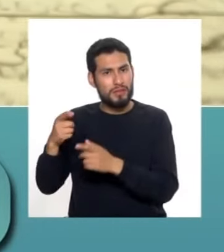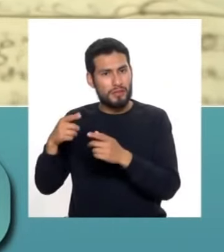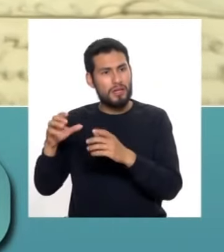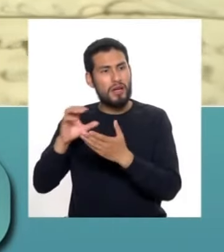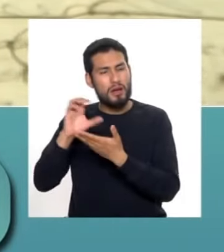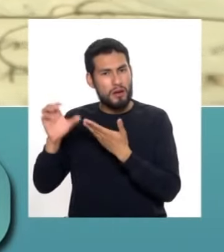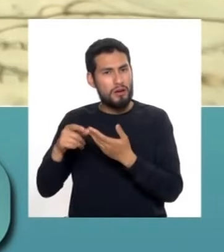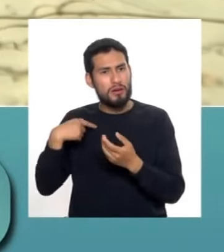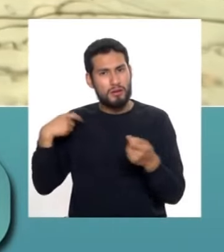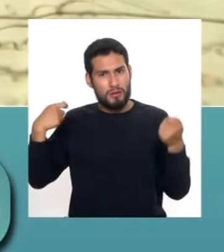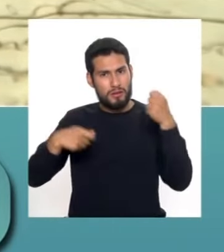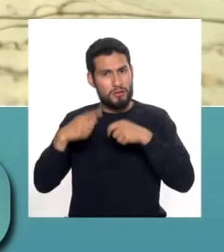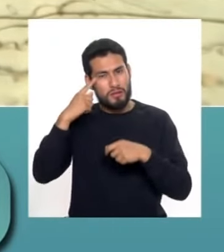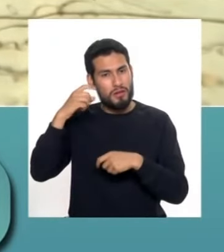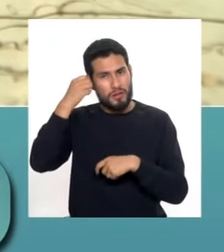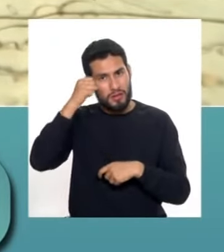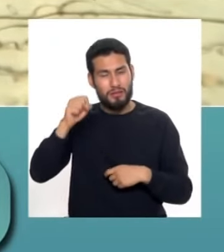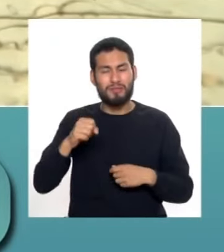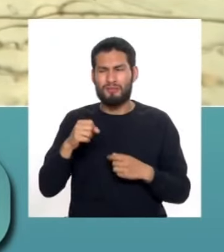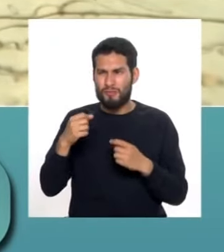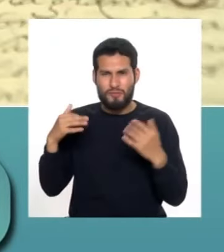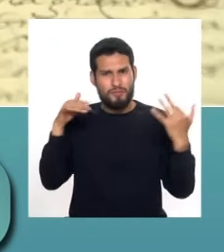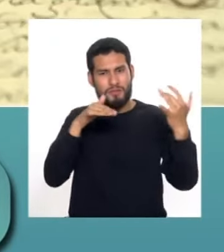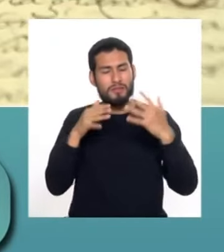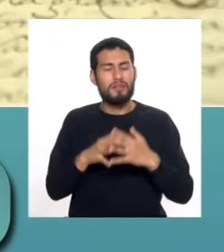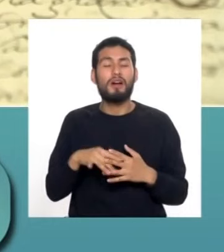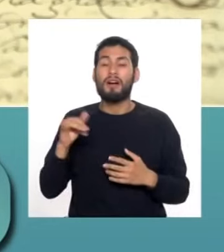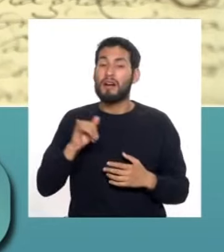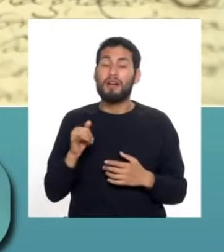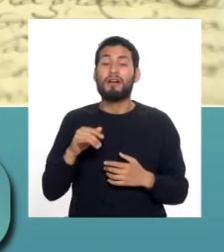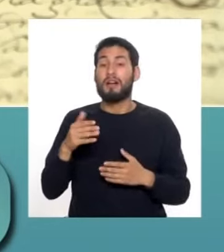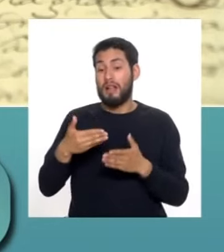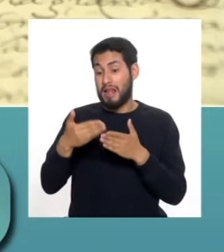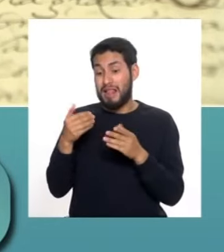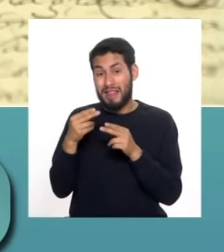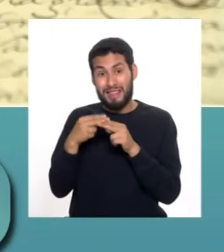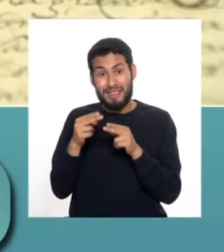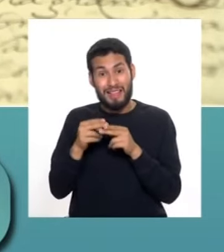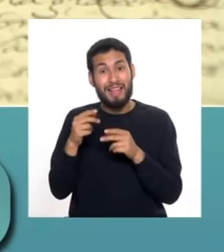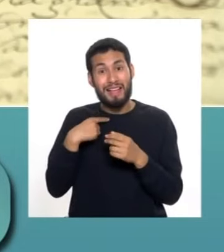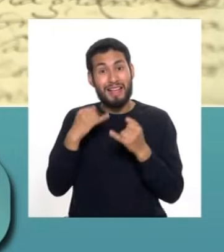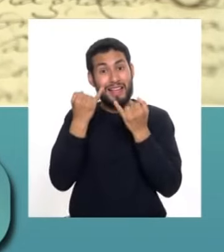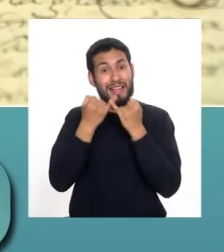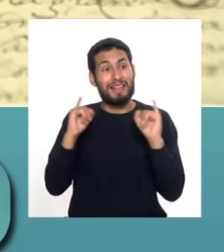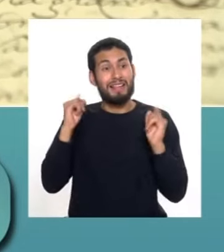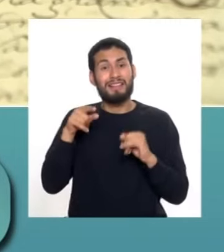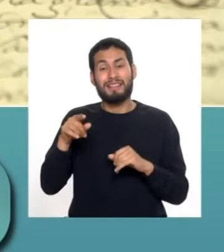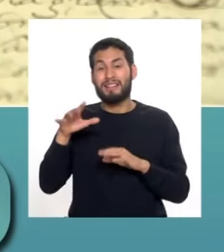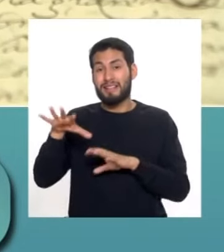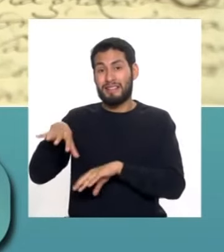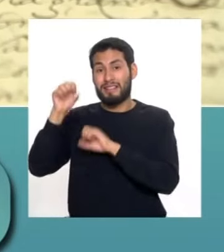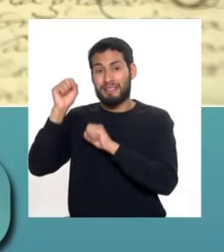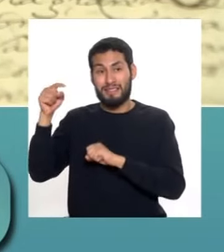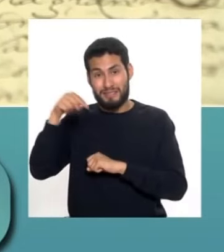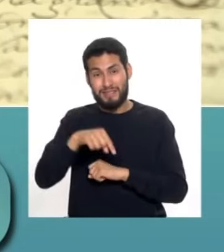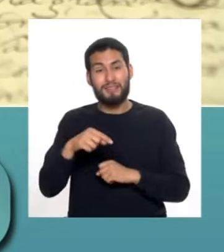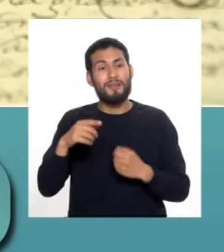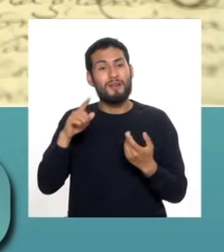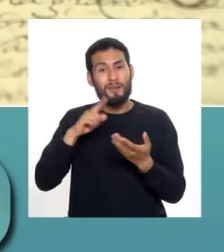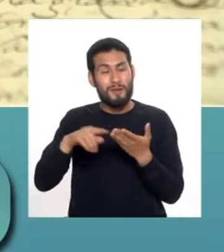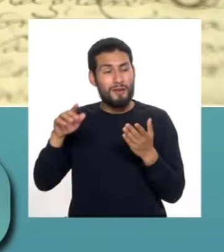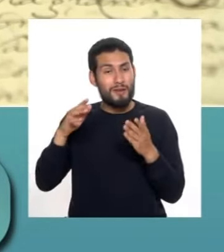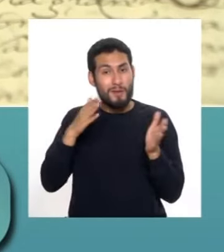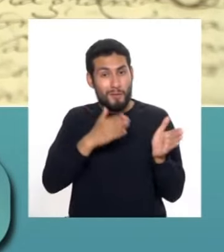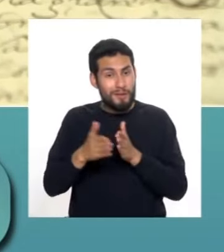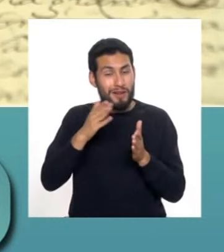campaña de la rebelión, y también, por ejemplo, los días previos a la independencia, cuando llega a San Martín, los preparativos de